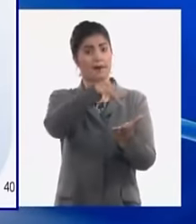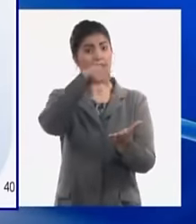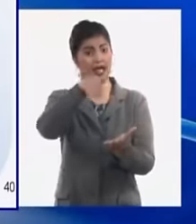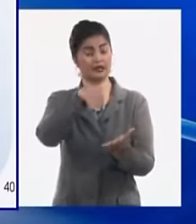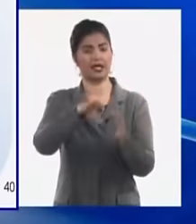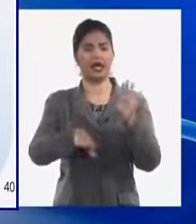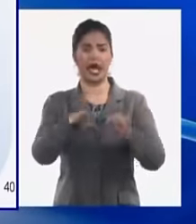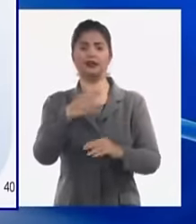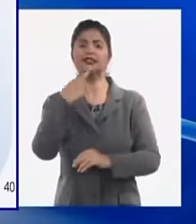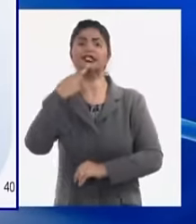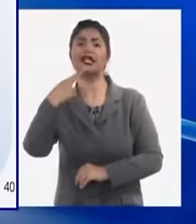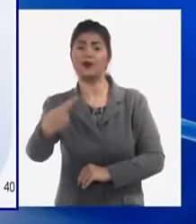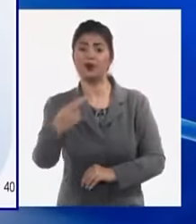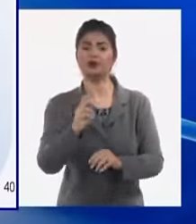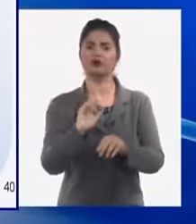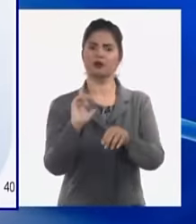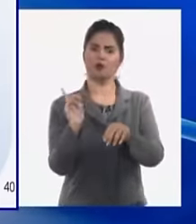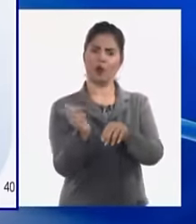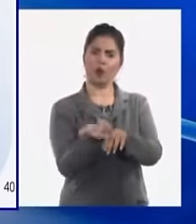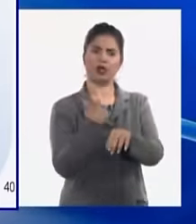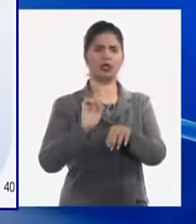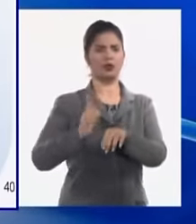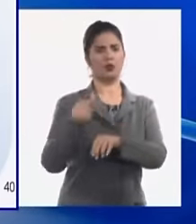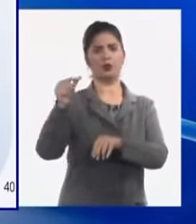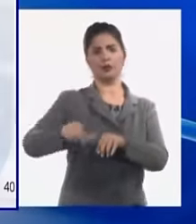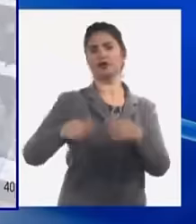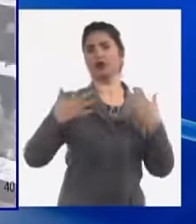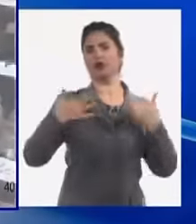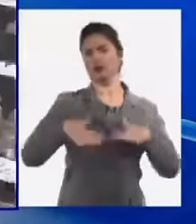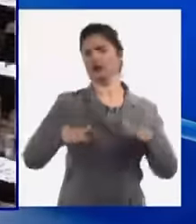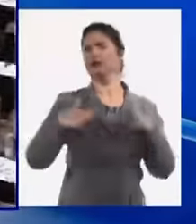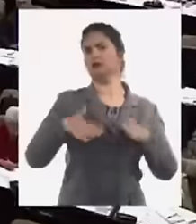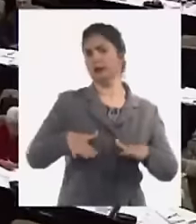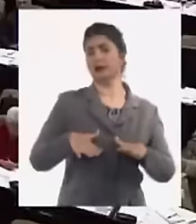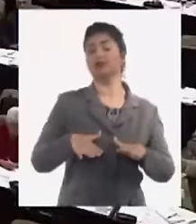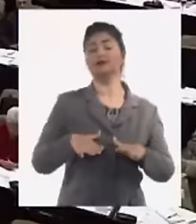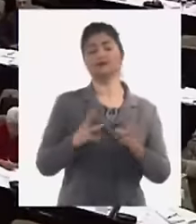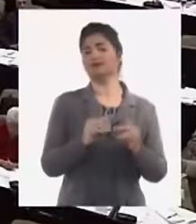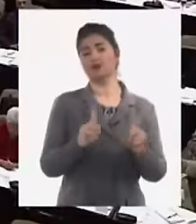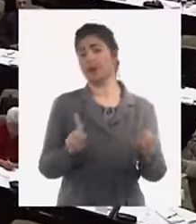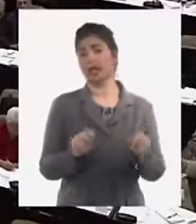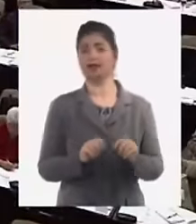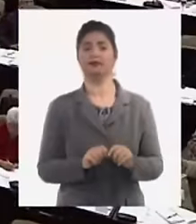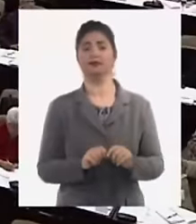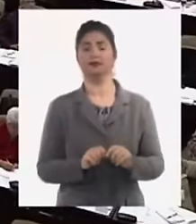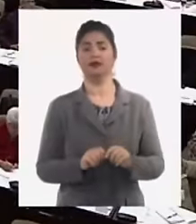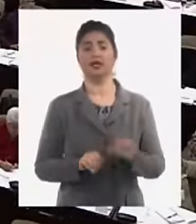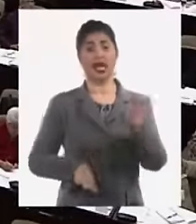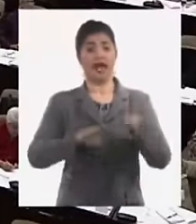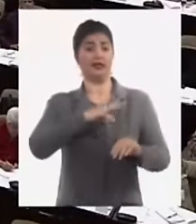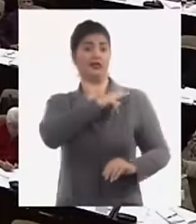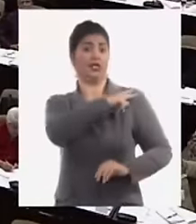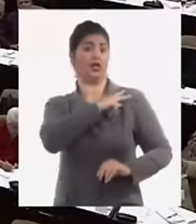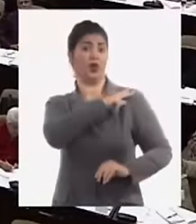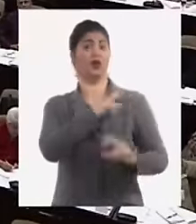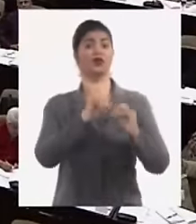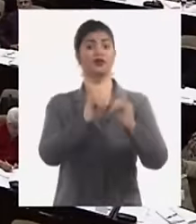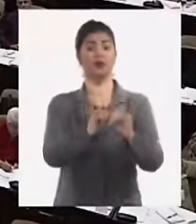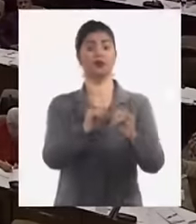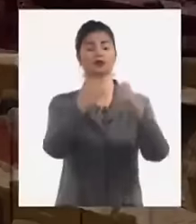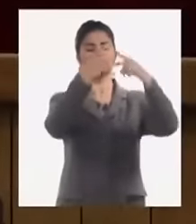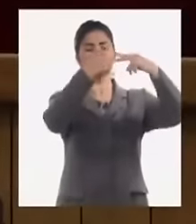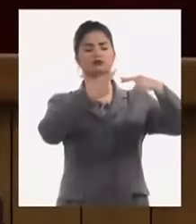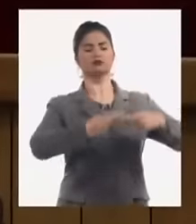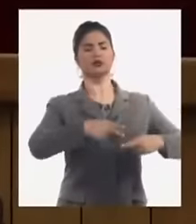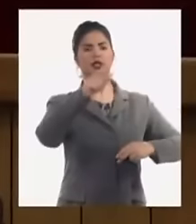necesidad de eliminar eso ahí a veces decimos no hay X cantidad de personas sin trabajo no es real porque tenemos mucho empleo